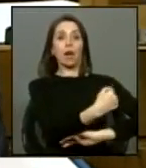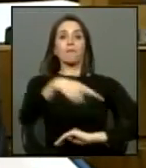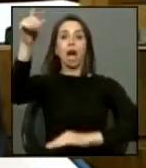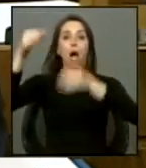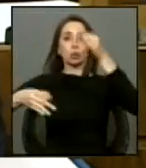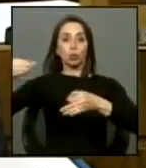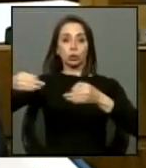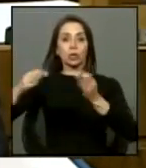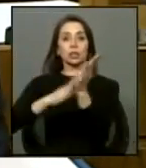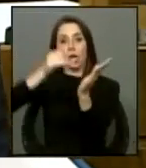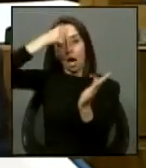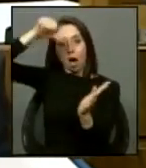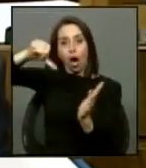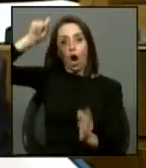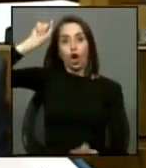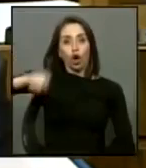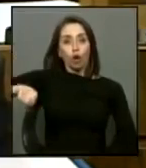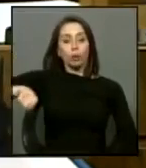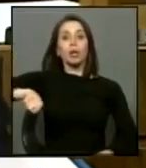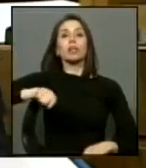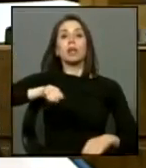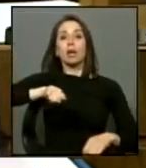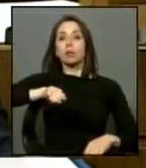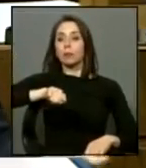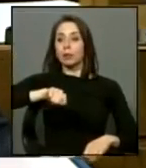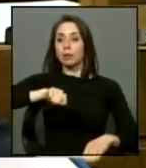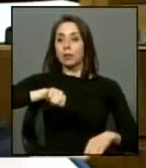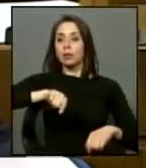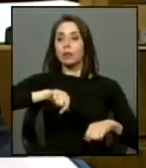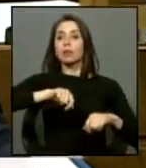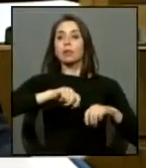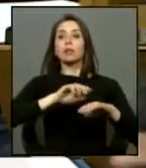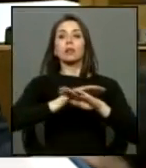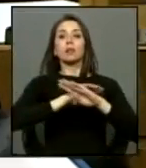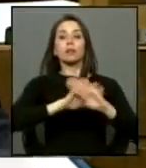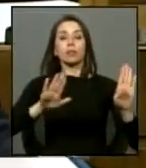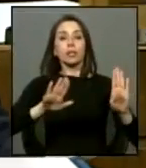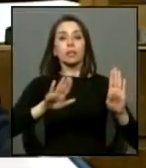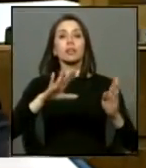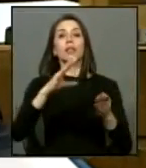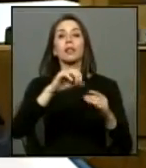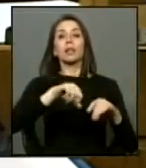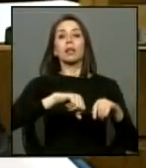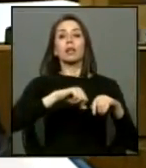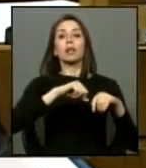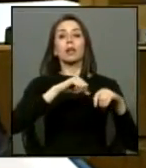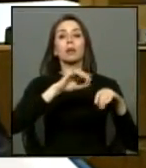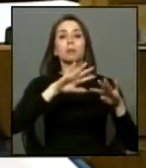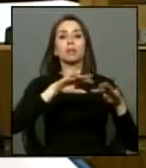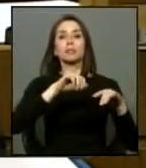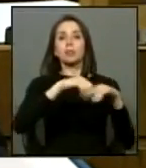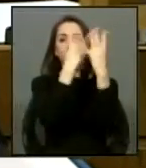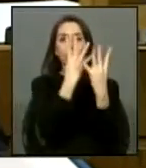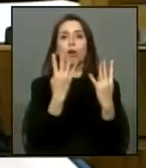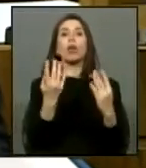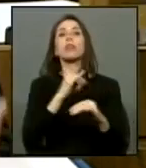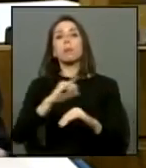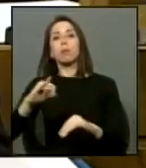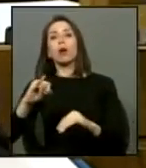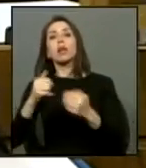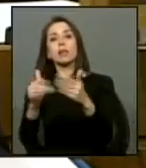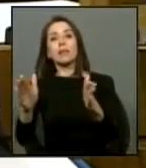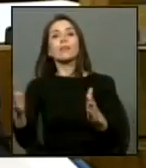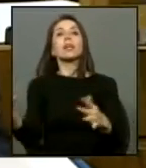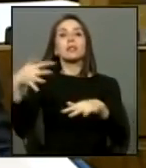si cumple su pena y si termina logrando tal vez reinsertarse en la sociedad y es por eso de que esta